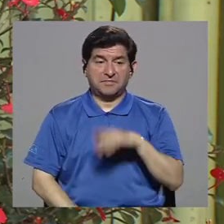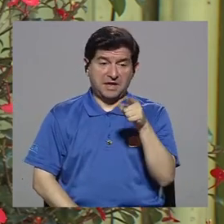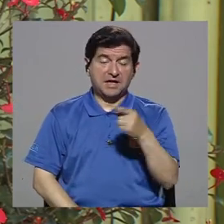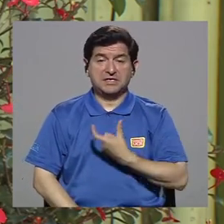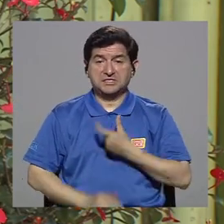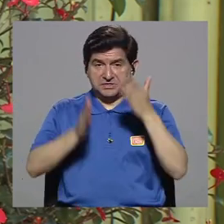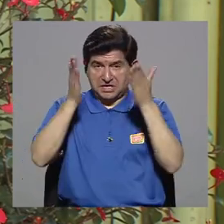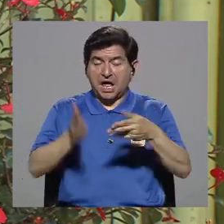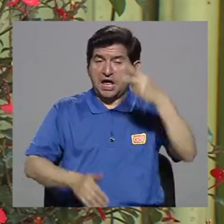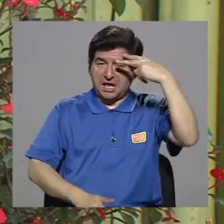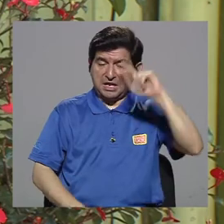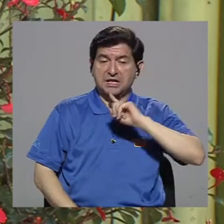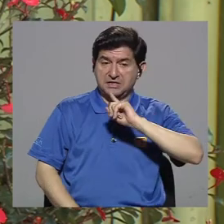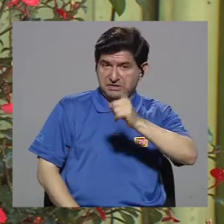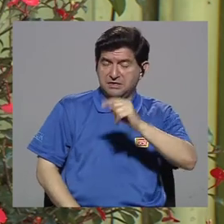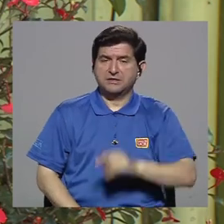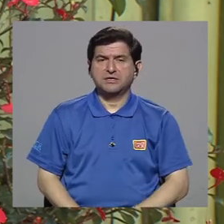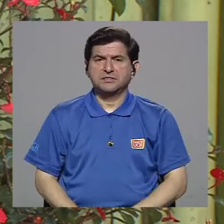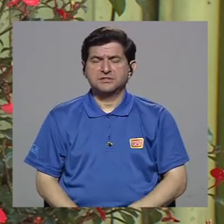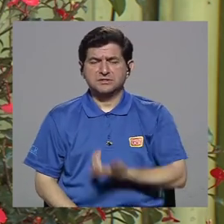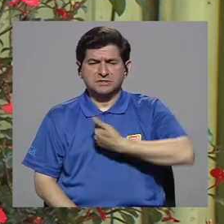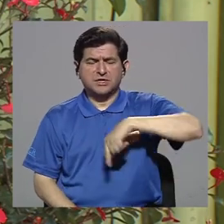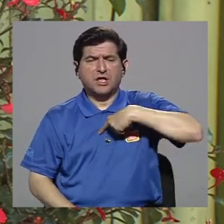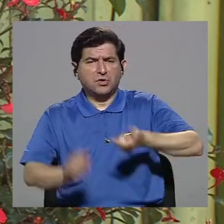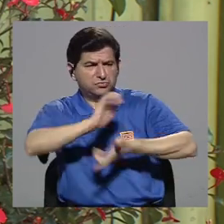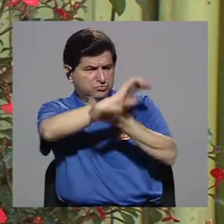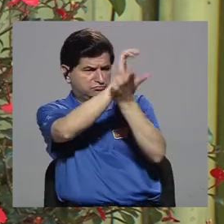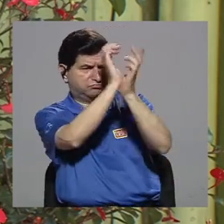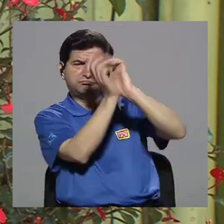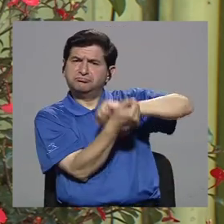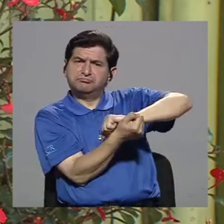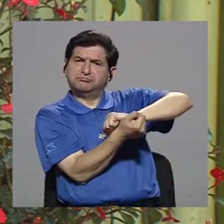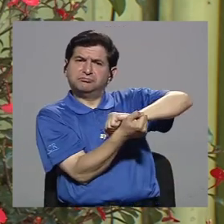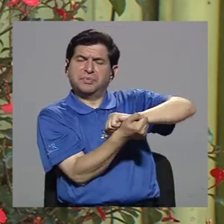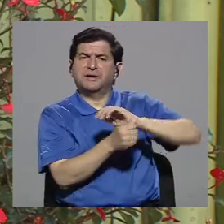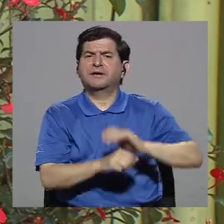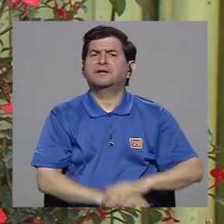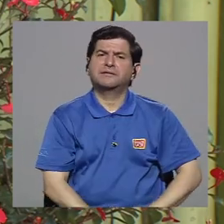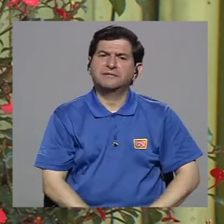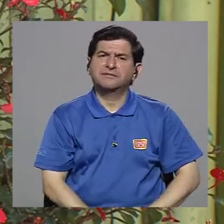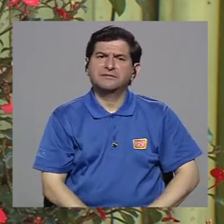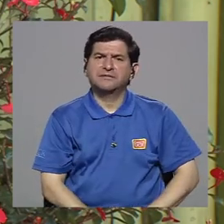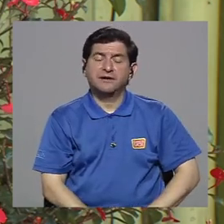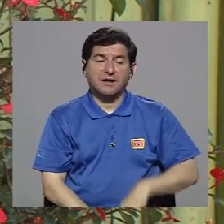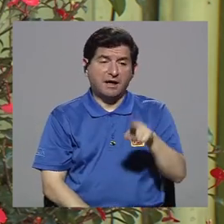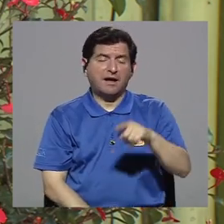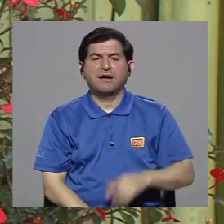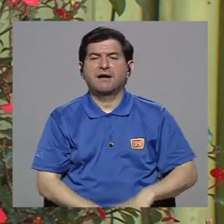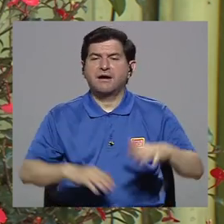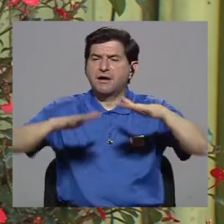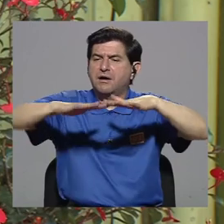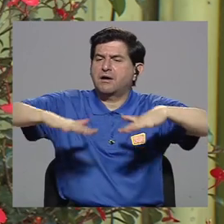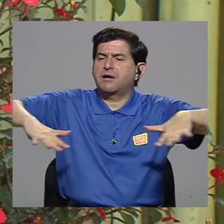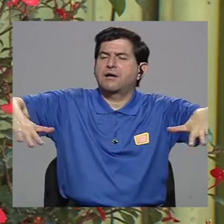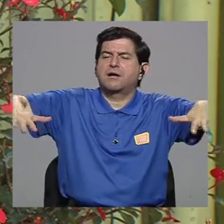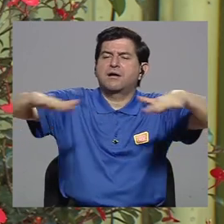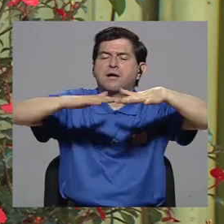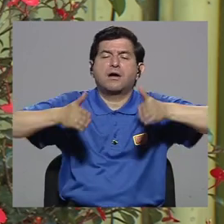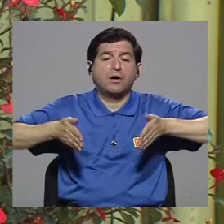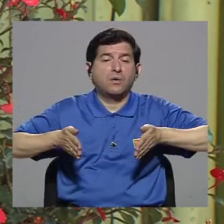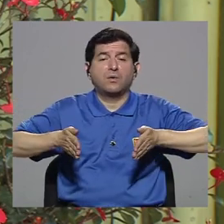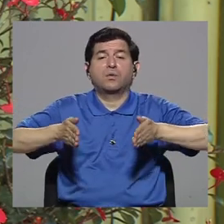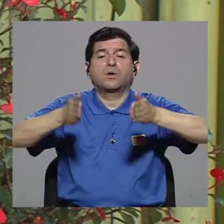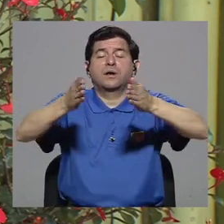este alcalde mexicano que cuando convirtamos el campo, los